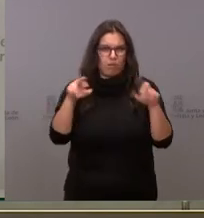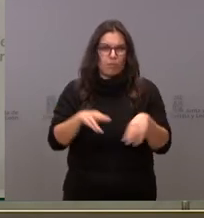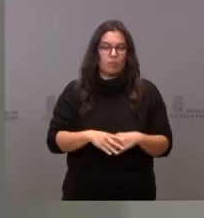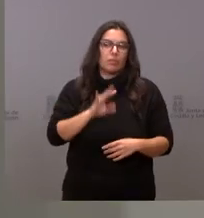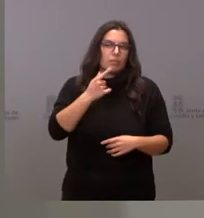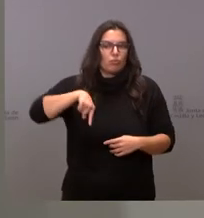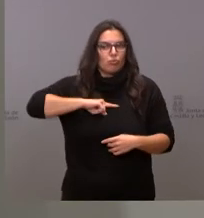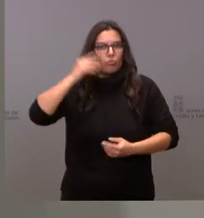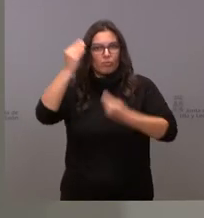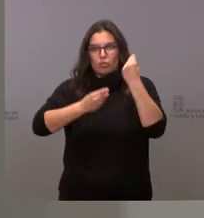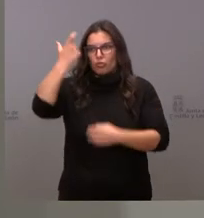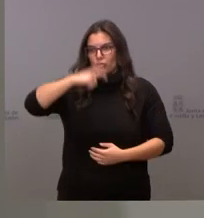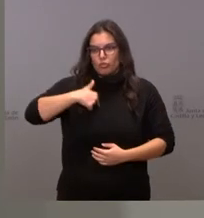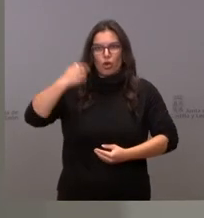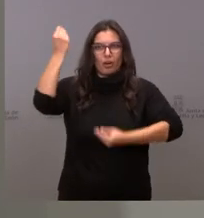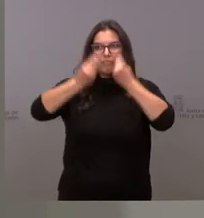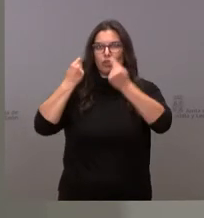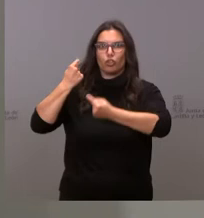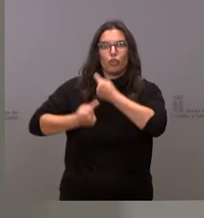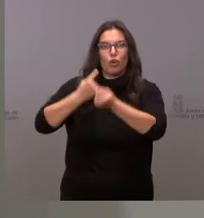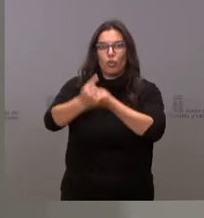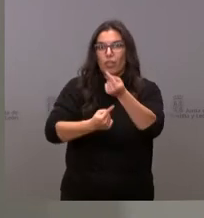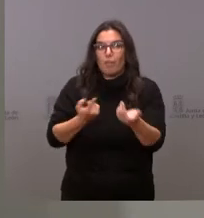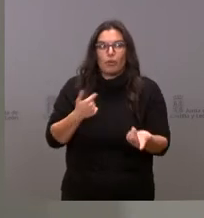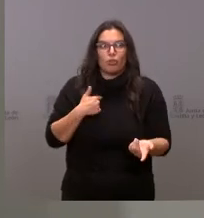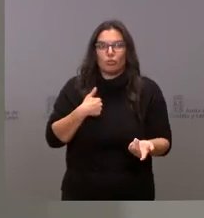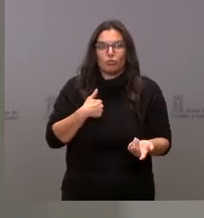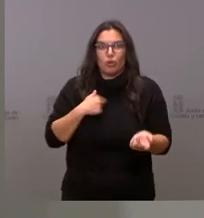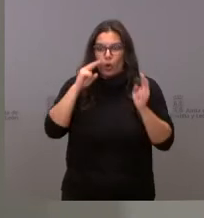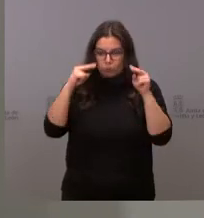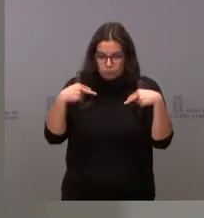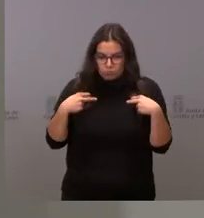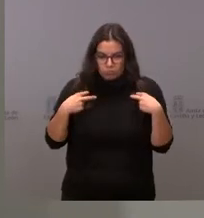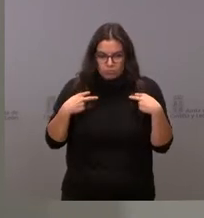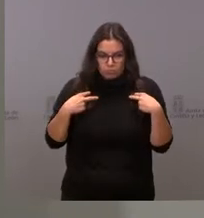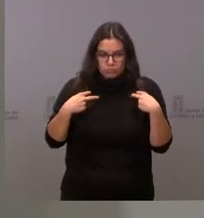reflexionamos yo reflexiono todos los días pero yo he de decirle que no me he visto nunca